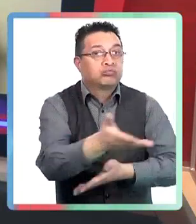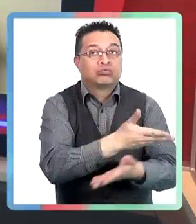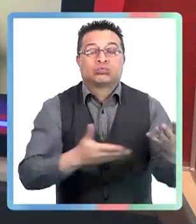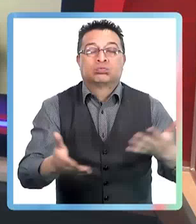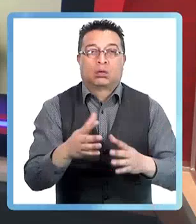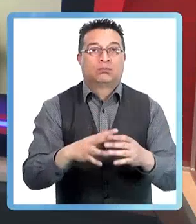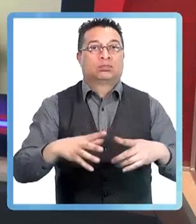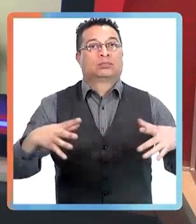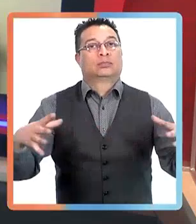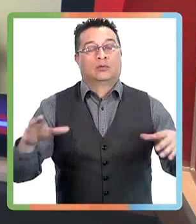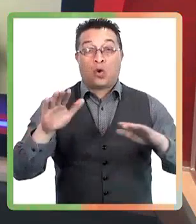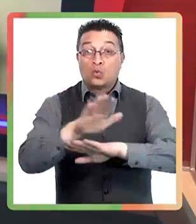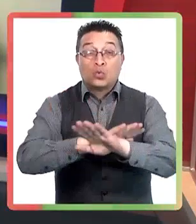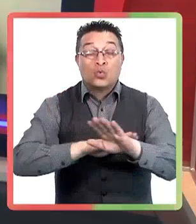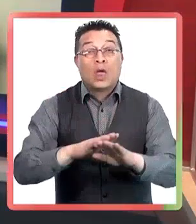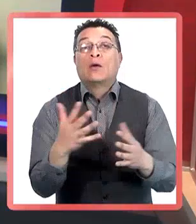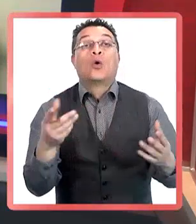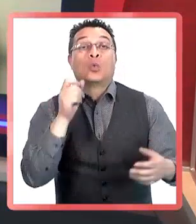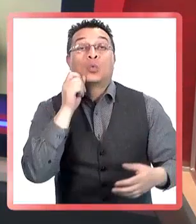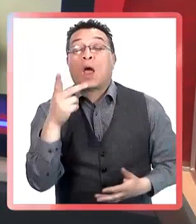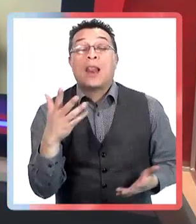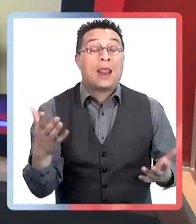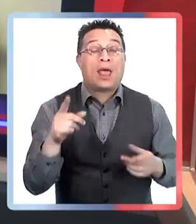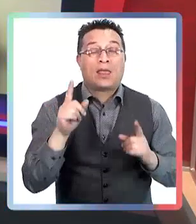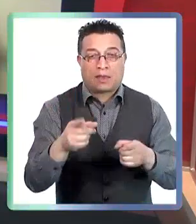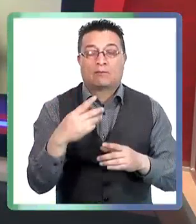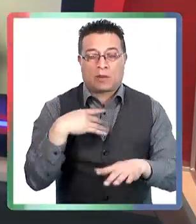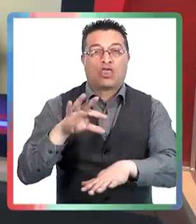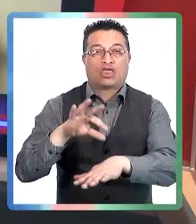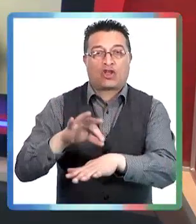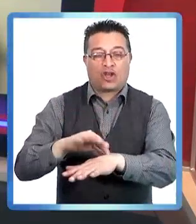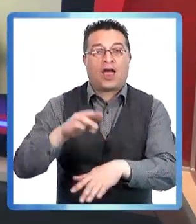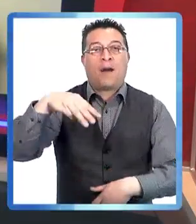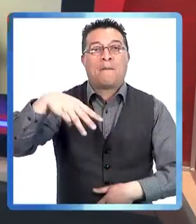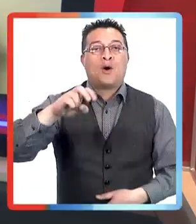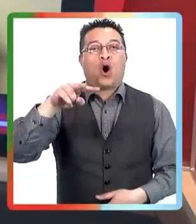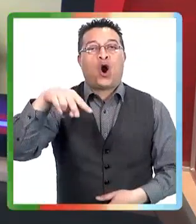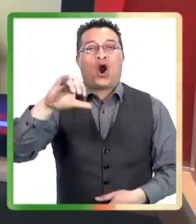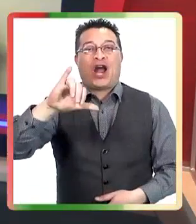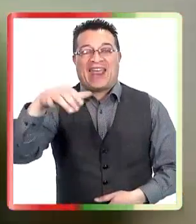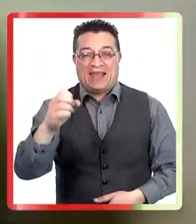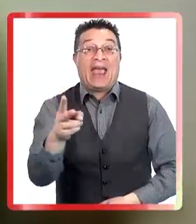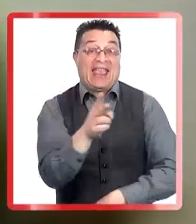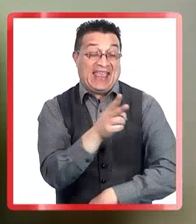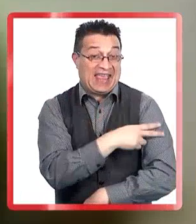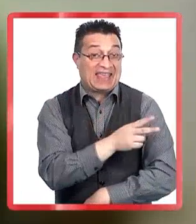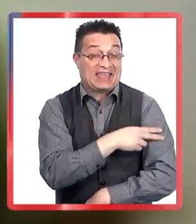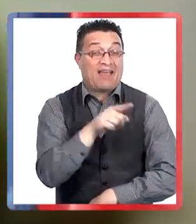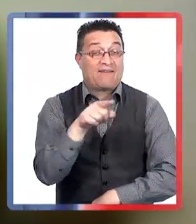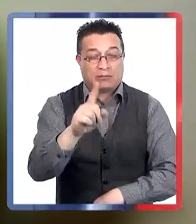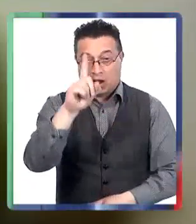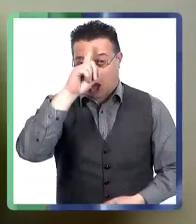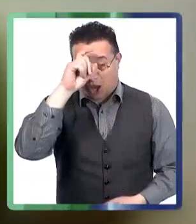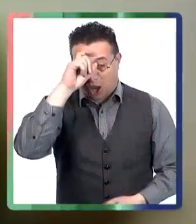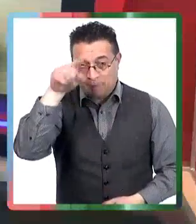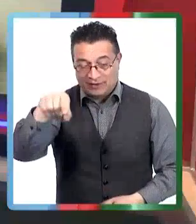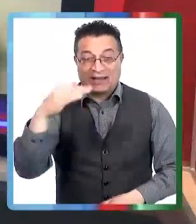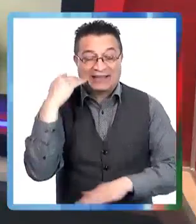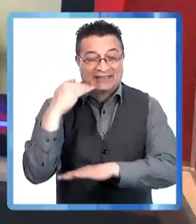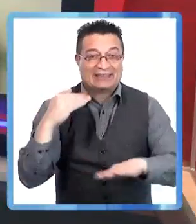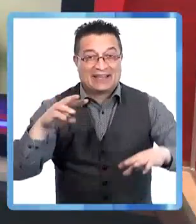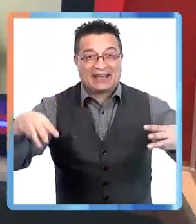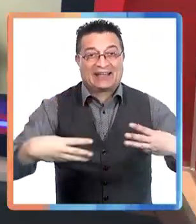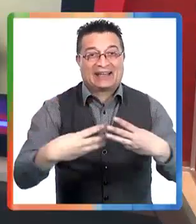pediátricas de la red UC Cristus. Bienvenida, doctora, y muchísimas gracias por esta conversación con las regiones de nuestro país. Muchas gracias a ustedes por la invitación.